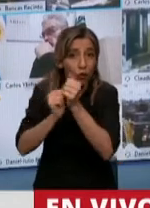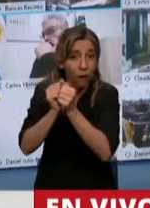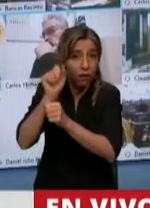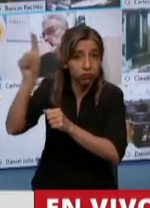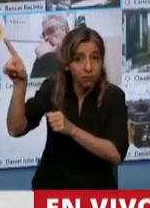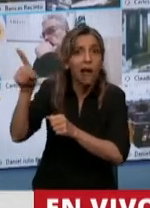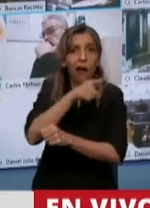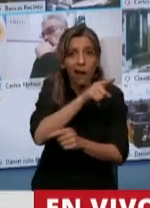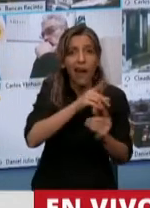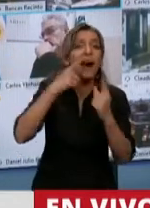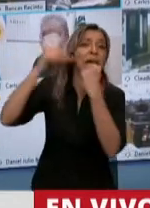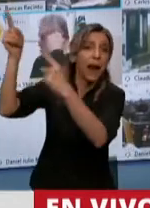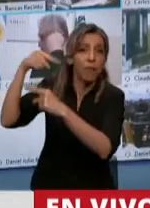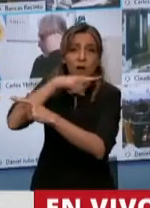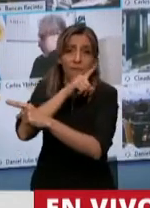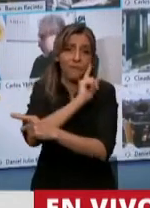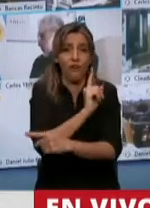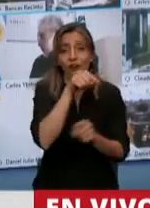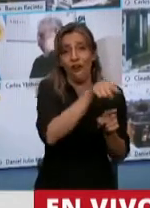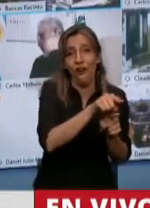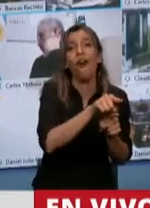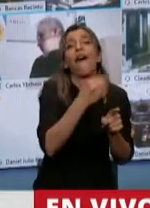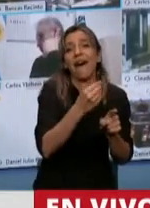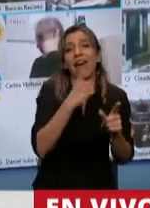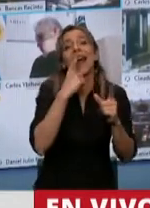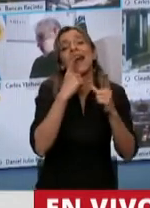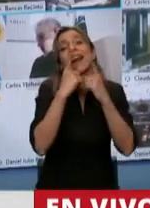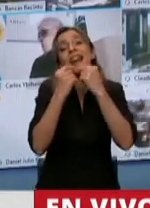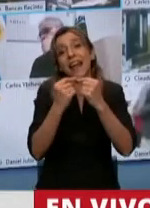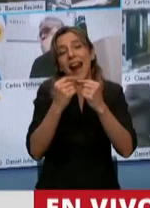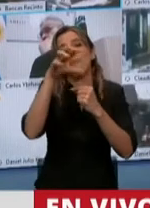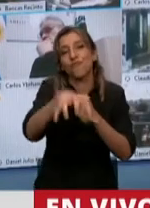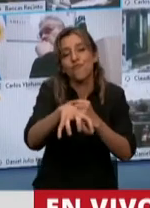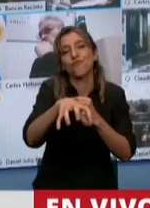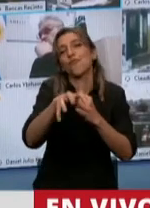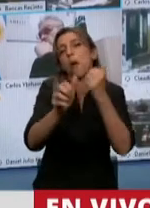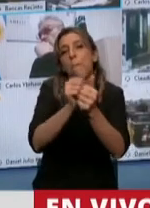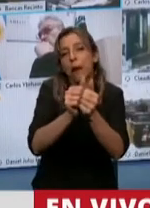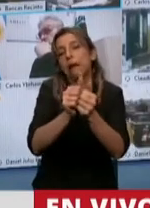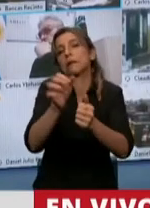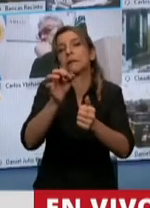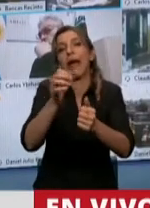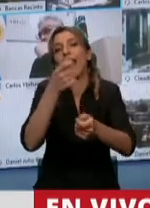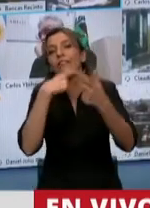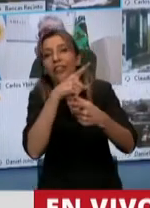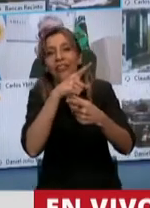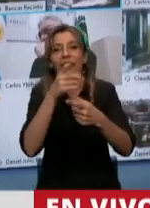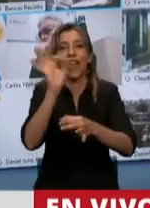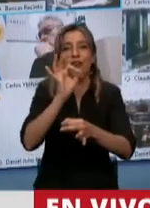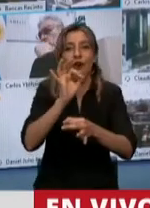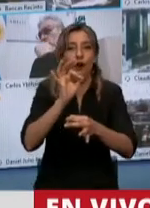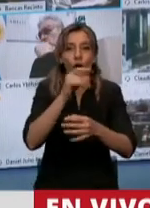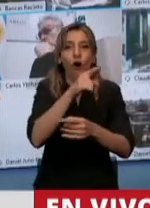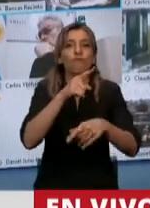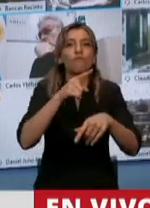aquellos que le vendieron el auto desde la agencia, el distribuidor, el importador y el productor del auto, pero donde le sea más